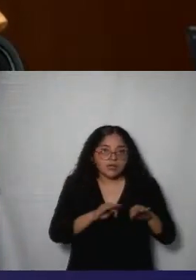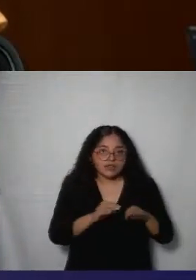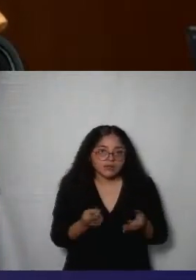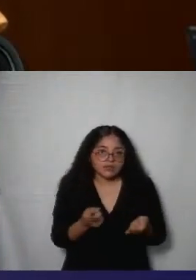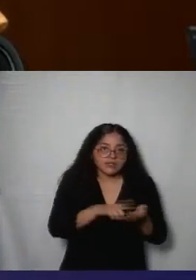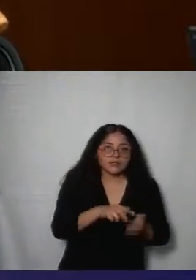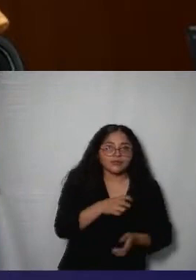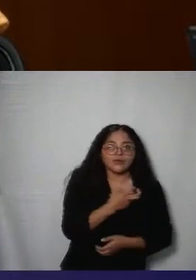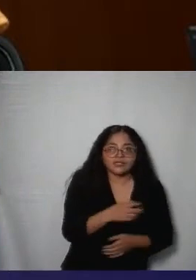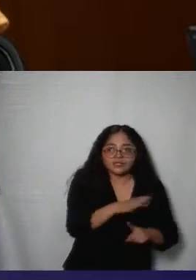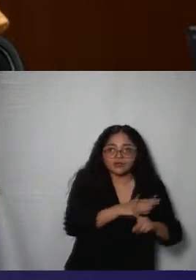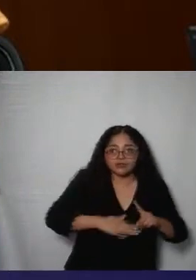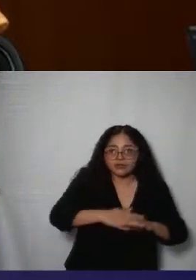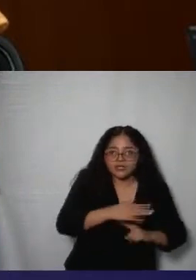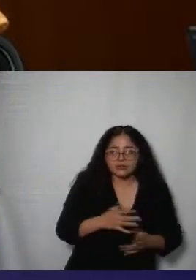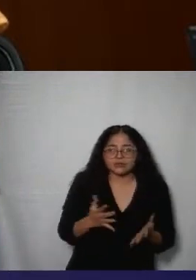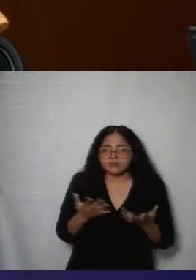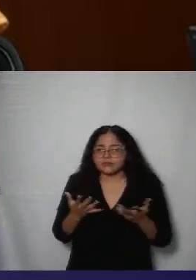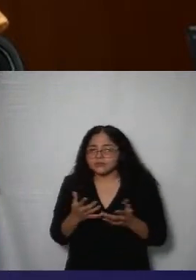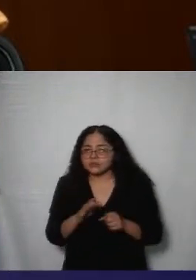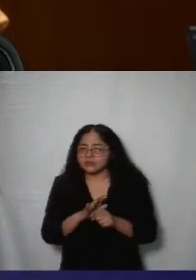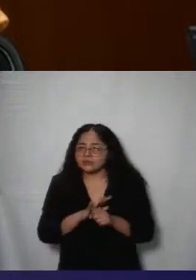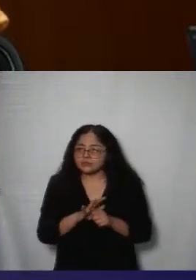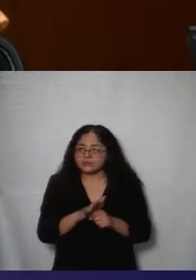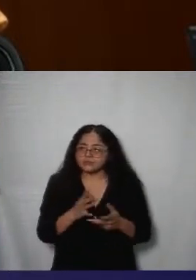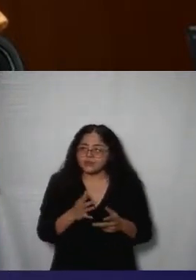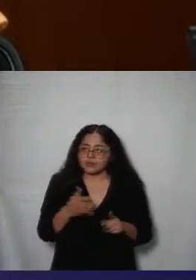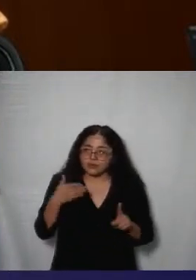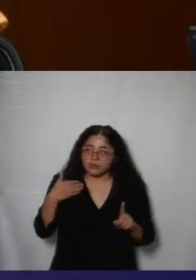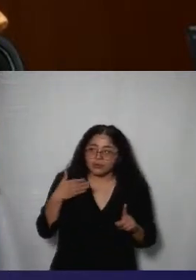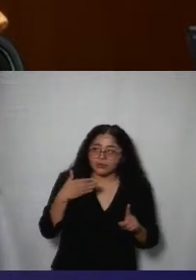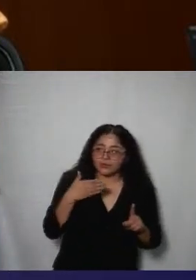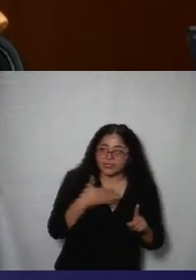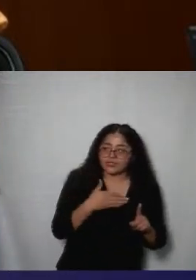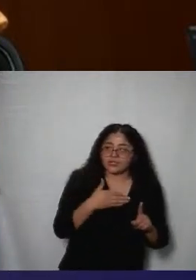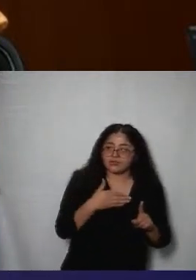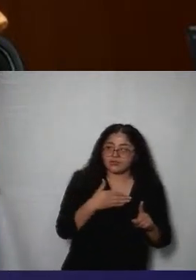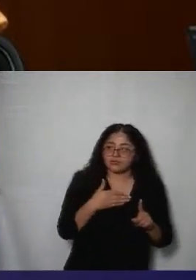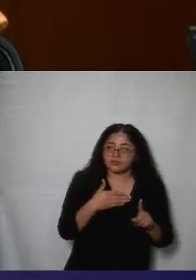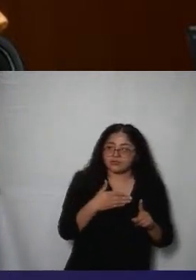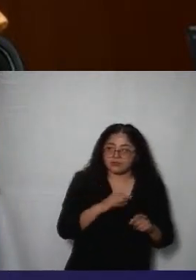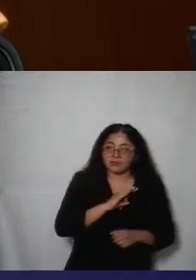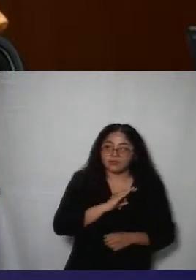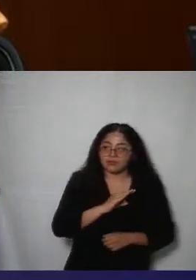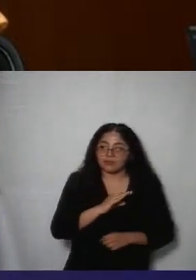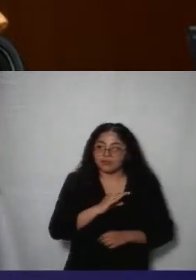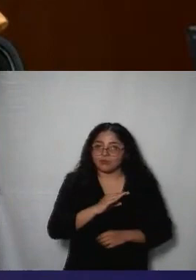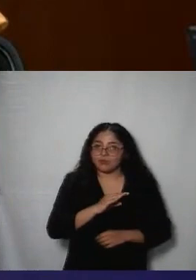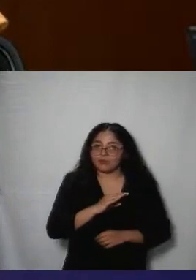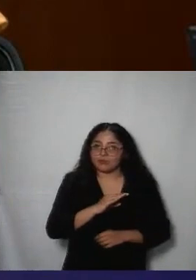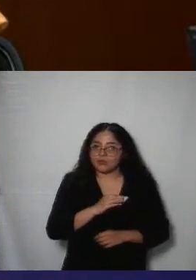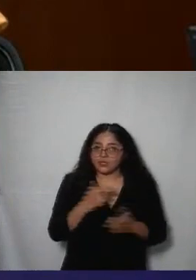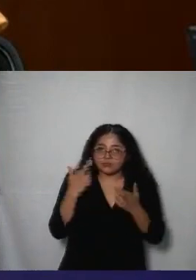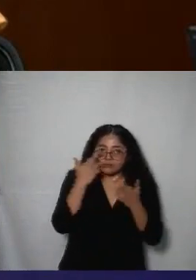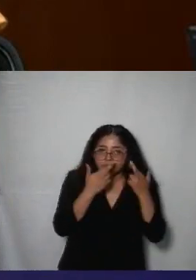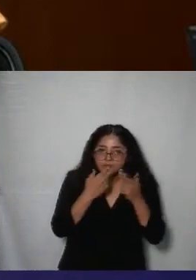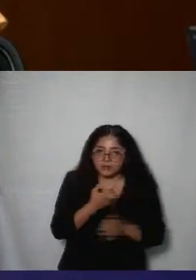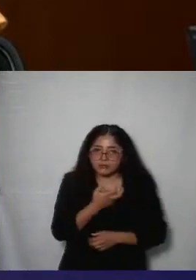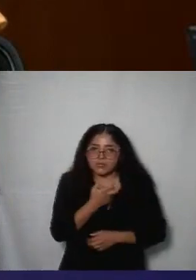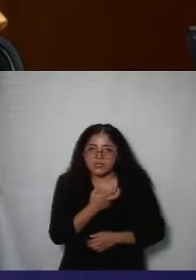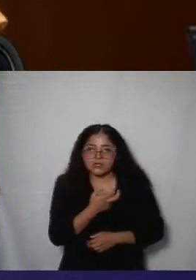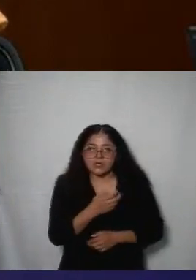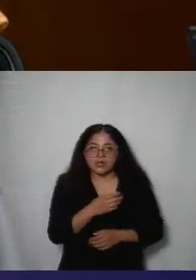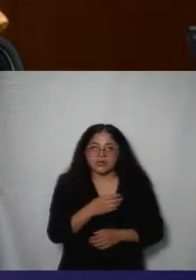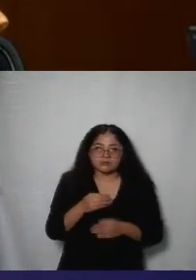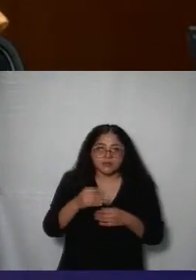intervenciones claramente diseñadas para atender un objetivo mesurable con metas acotadas en el tiempo